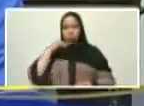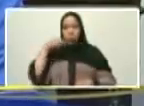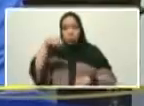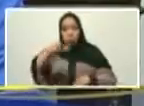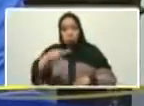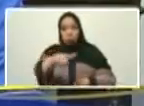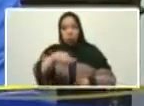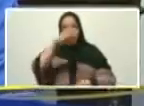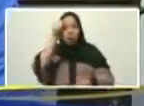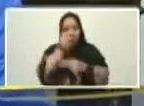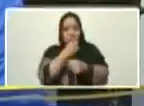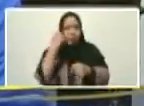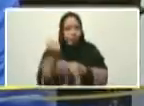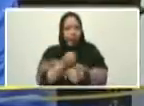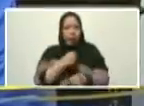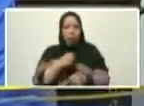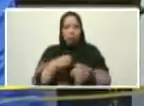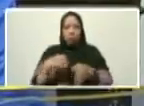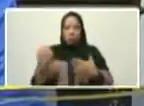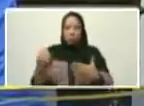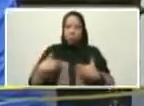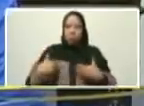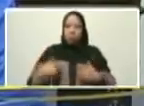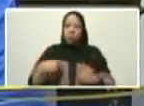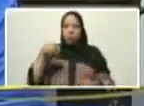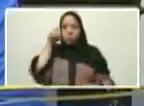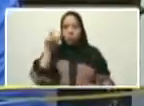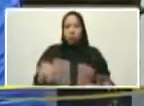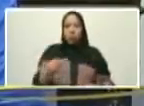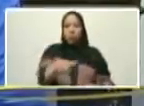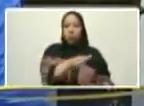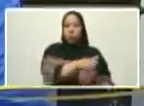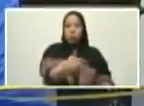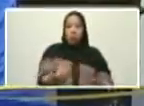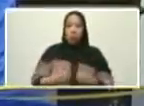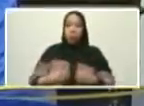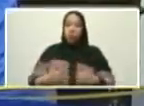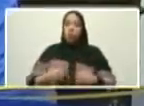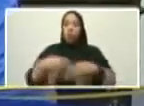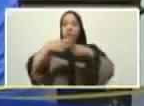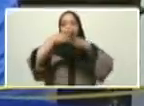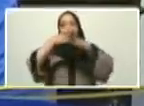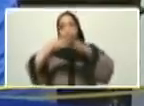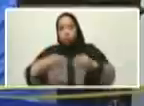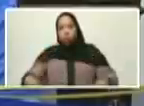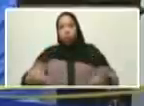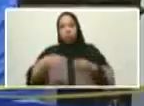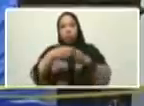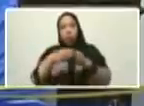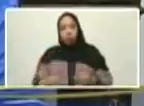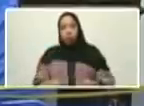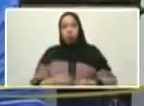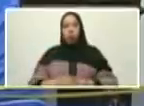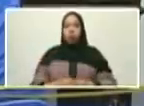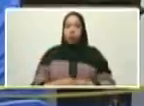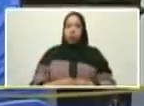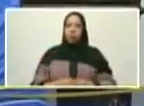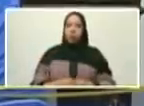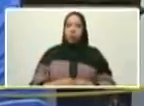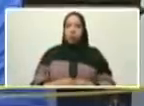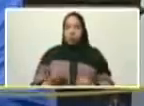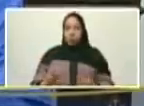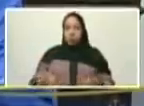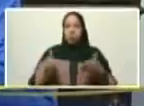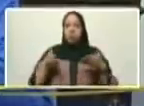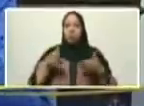por el pueblo de Venezuela es que alguien duda que hemos enfrentado todas las circunstancias que haya enfrentado alguien